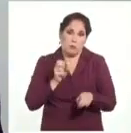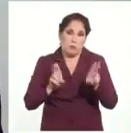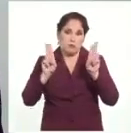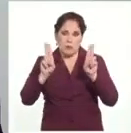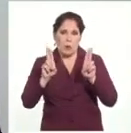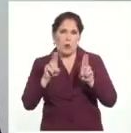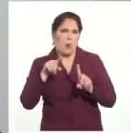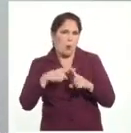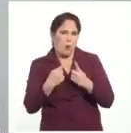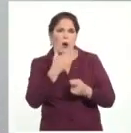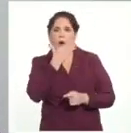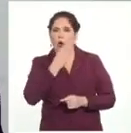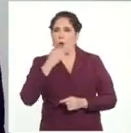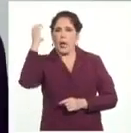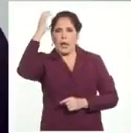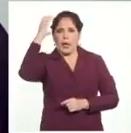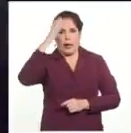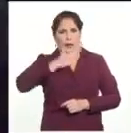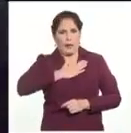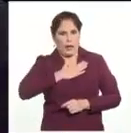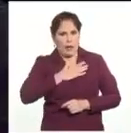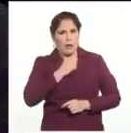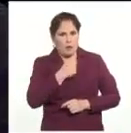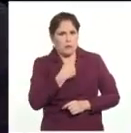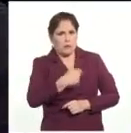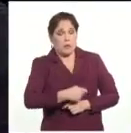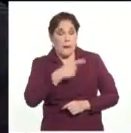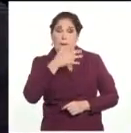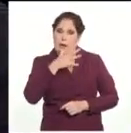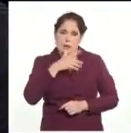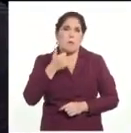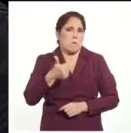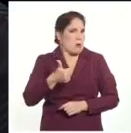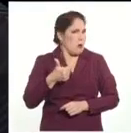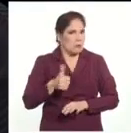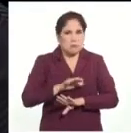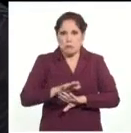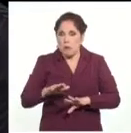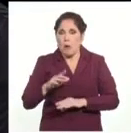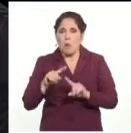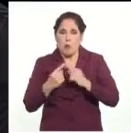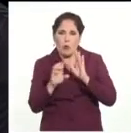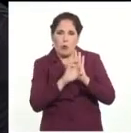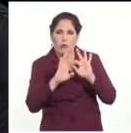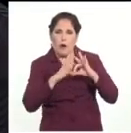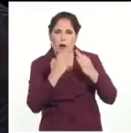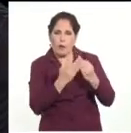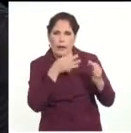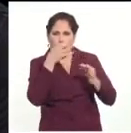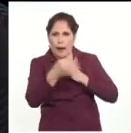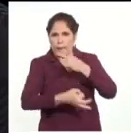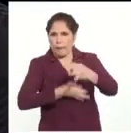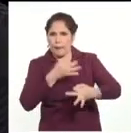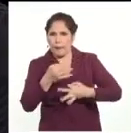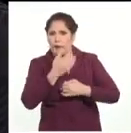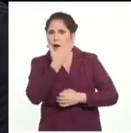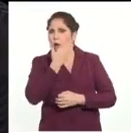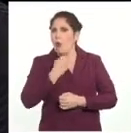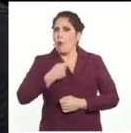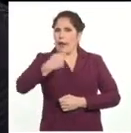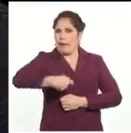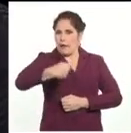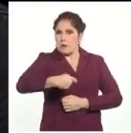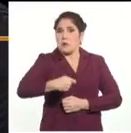criterio de las niñas y los niños en la medida en que van creciendo. Me parece muy justo que se reconozca en el Código de las Familias esta parte que tiene que ver con la